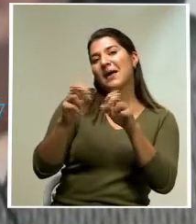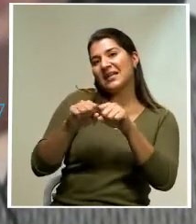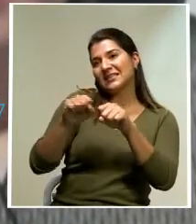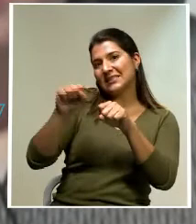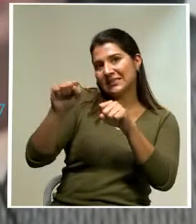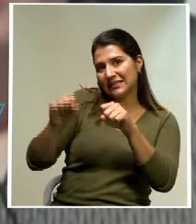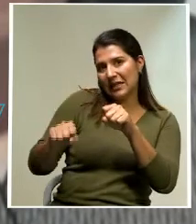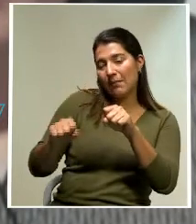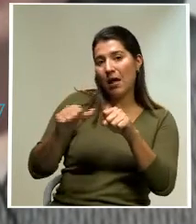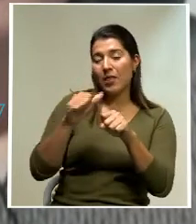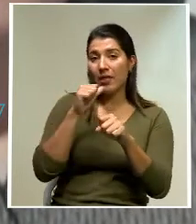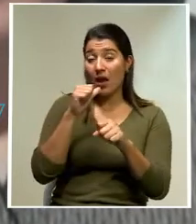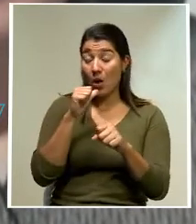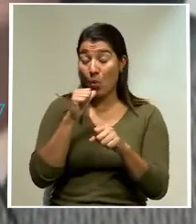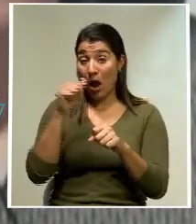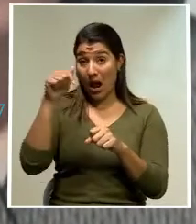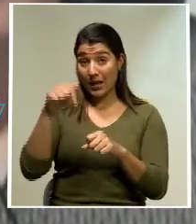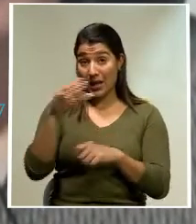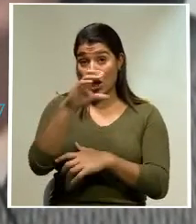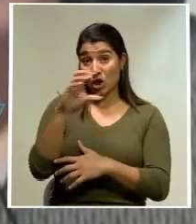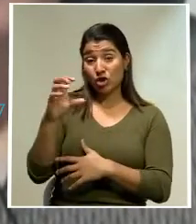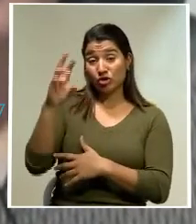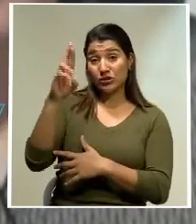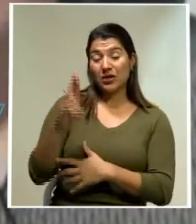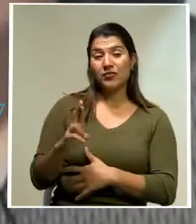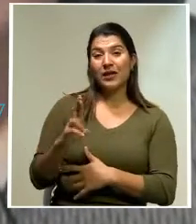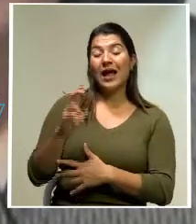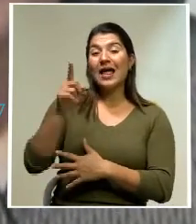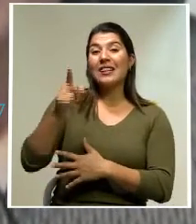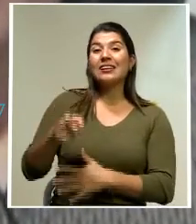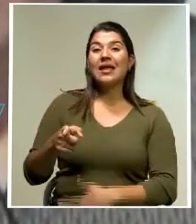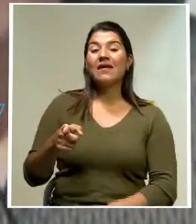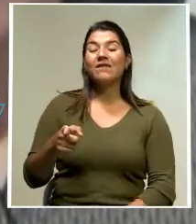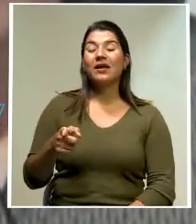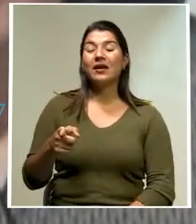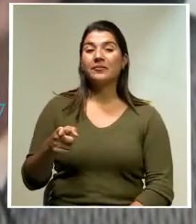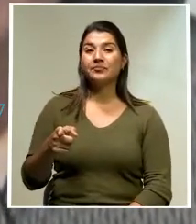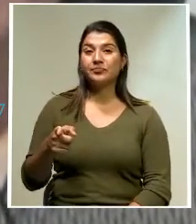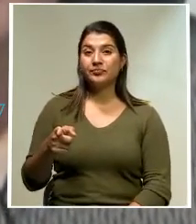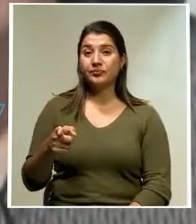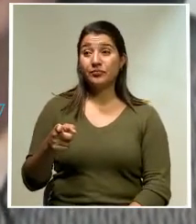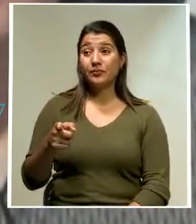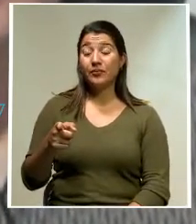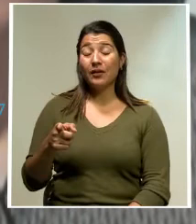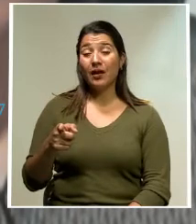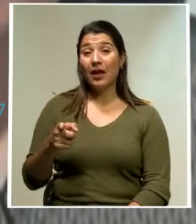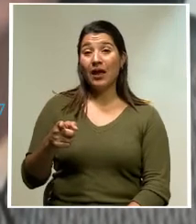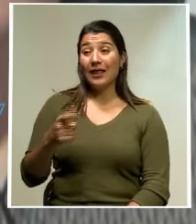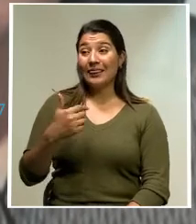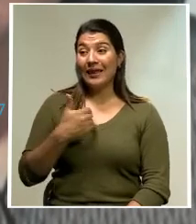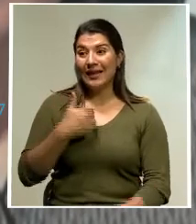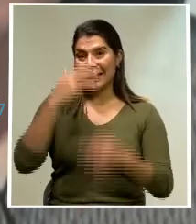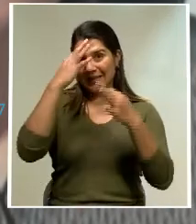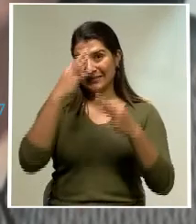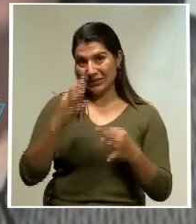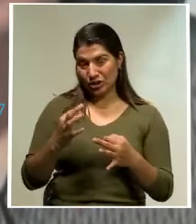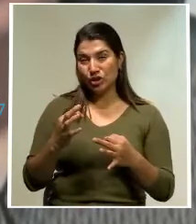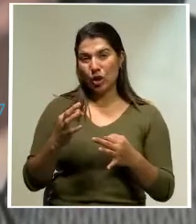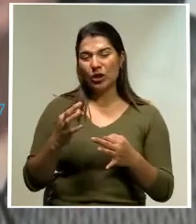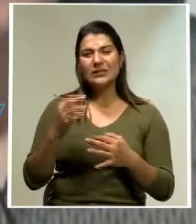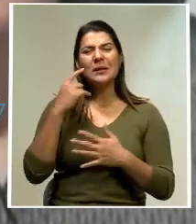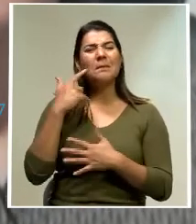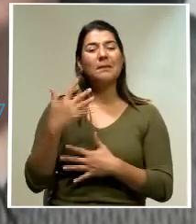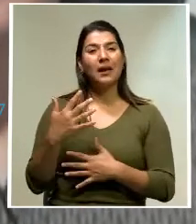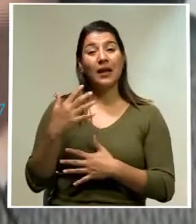el país tiene que tomar, como mencionábamos anteriormente, acciones para efectos de